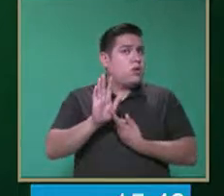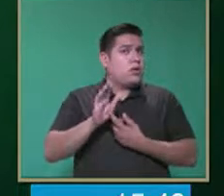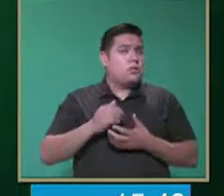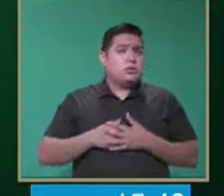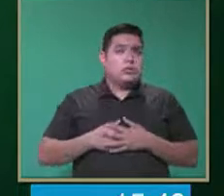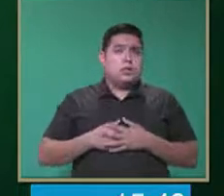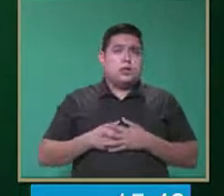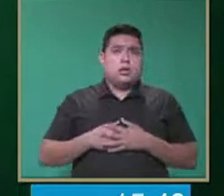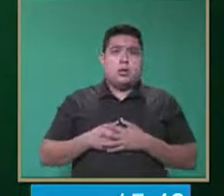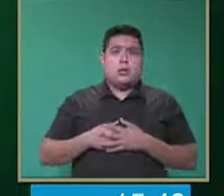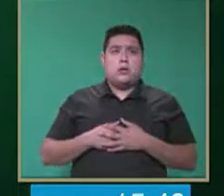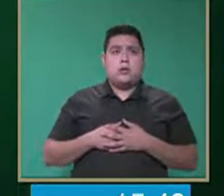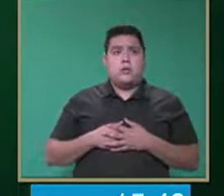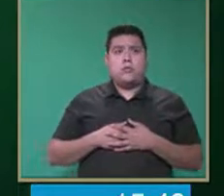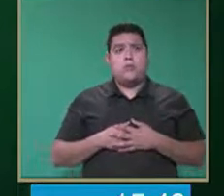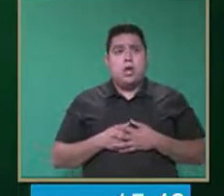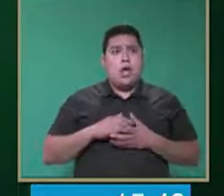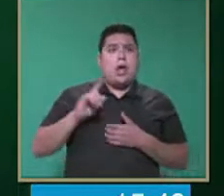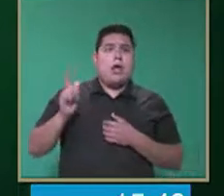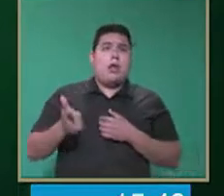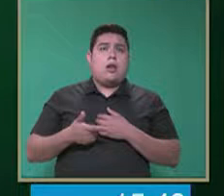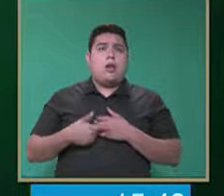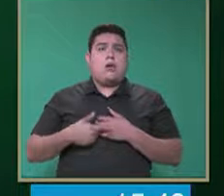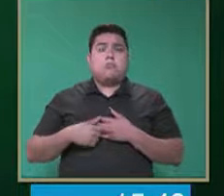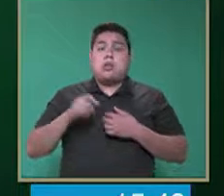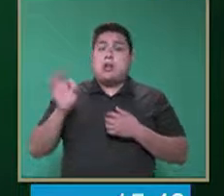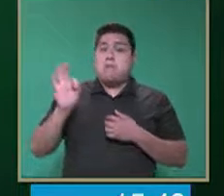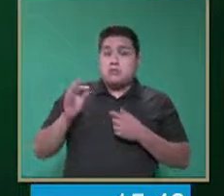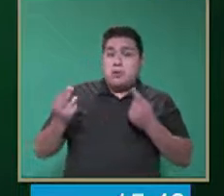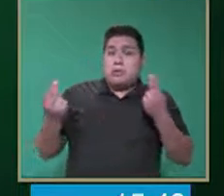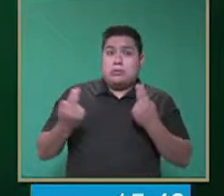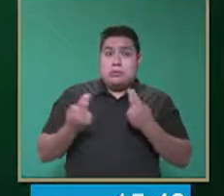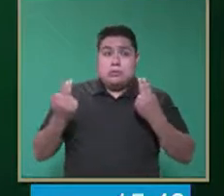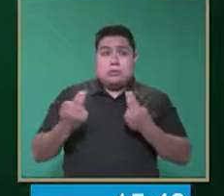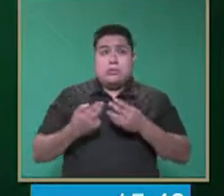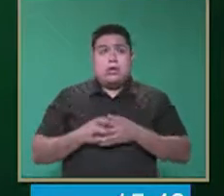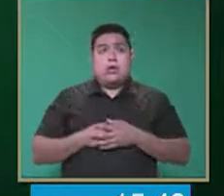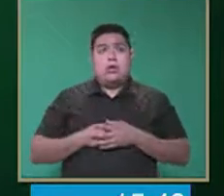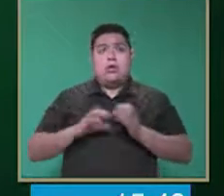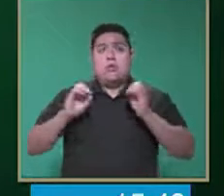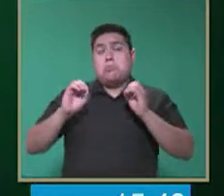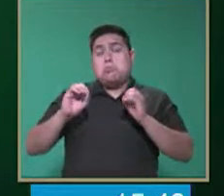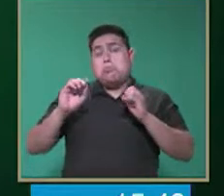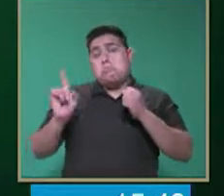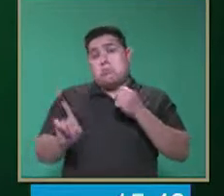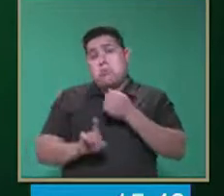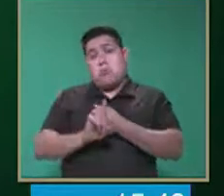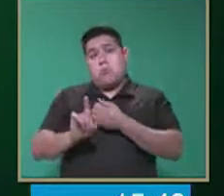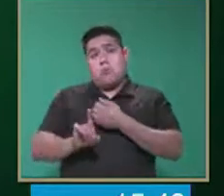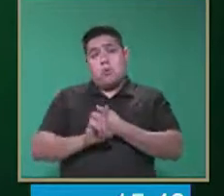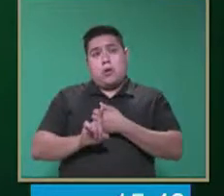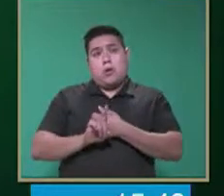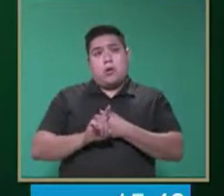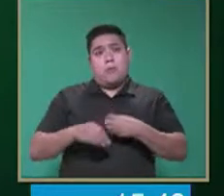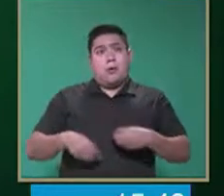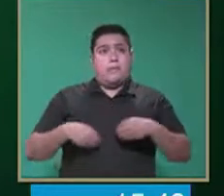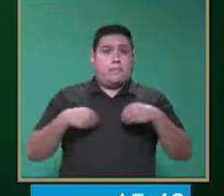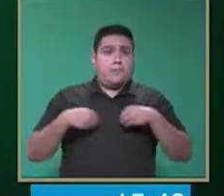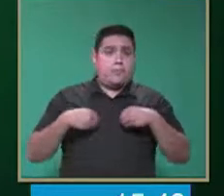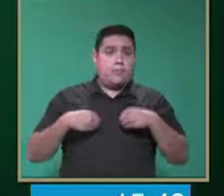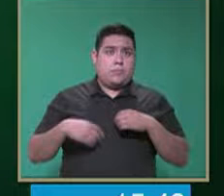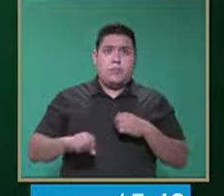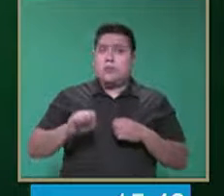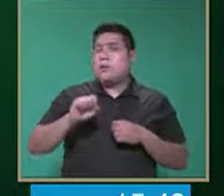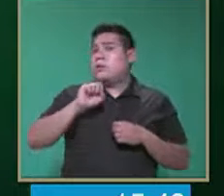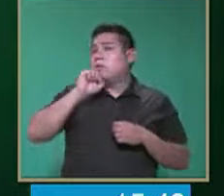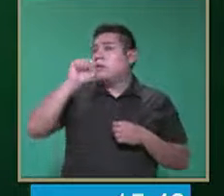expresando algo, una necesidad o una situación que está viviendo. Además,